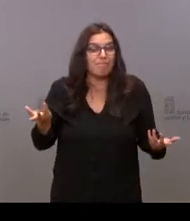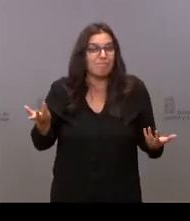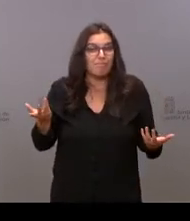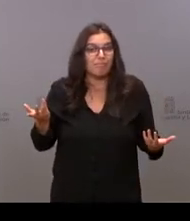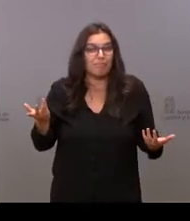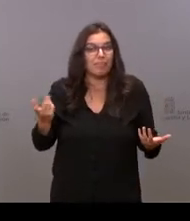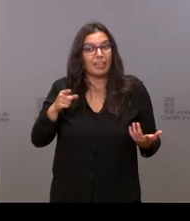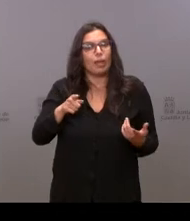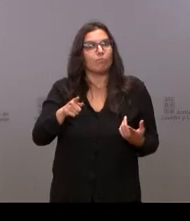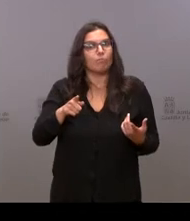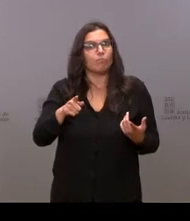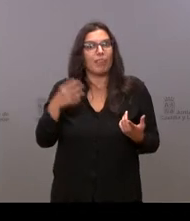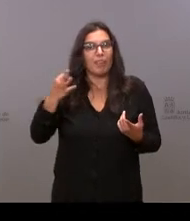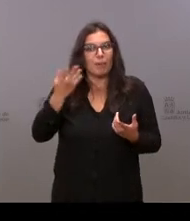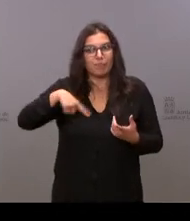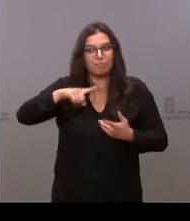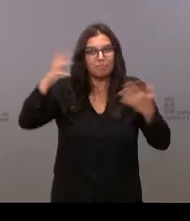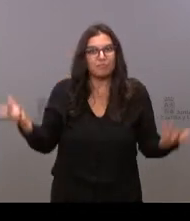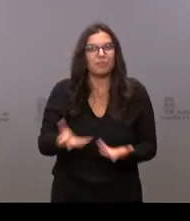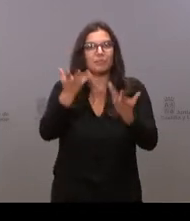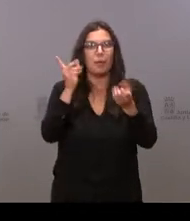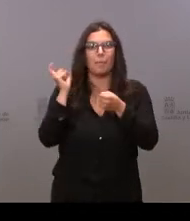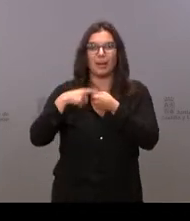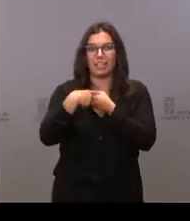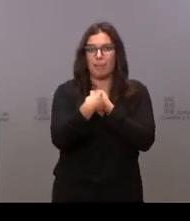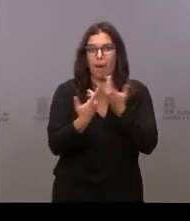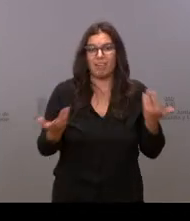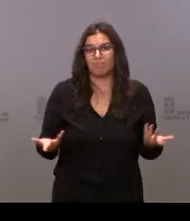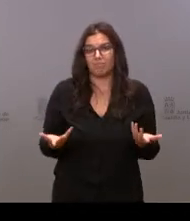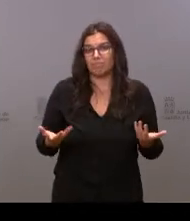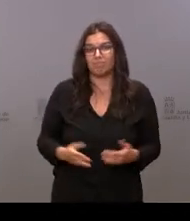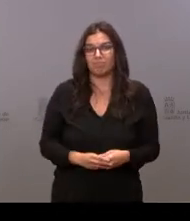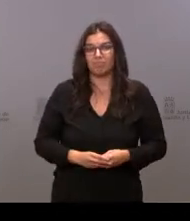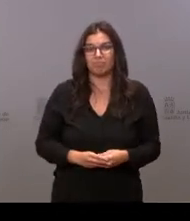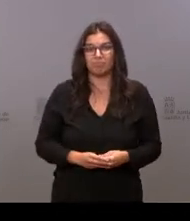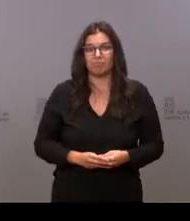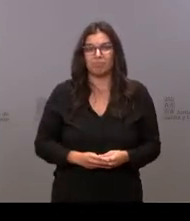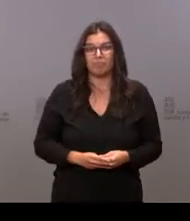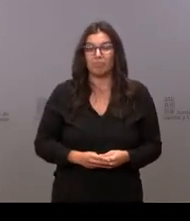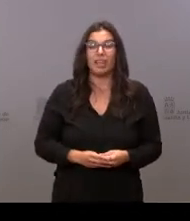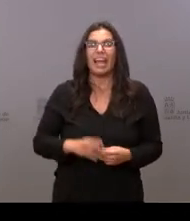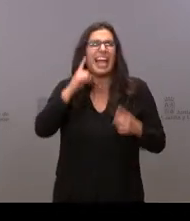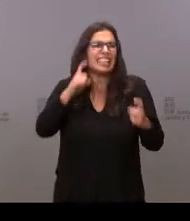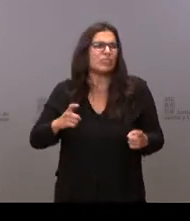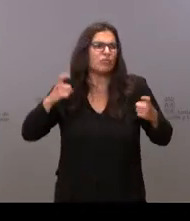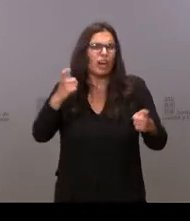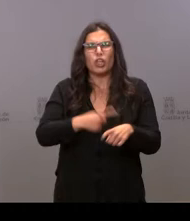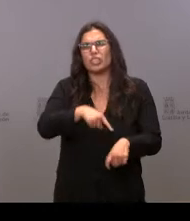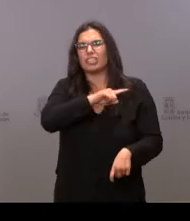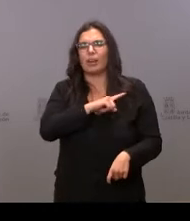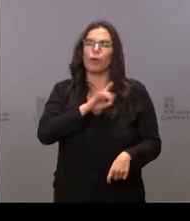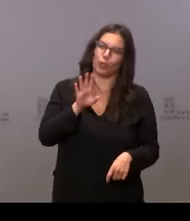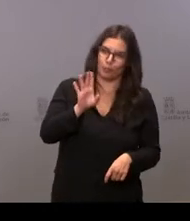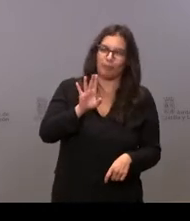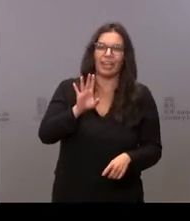nos animemos a participar en ellas. Si tampoco ni te supone un gran esfuerzo ni nada. Bueno, miento, sí te